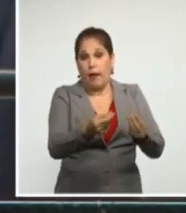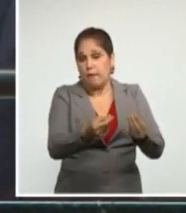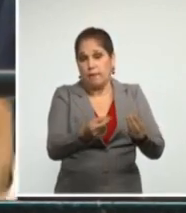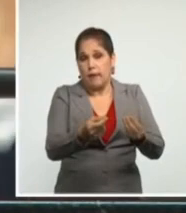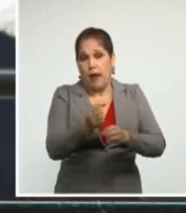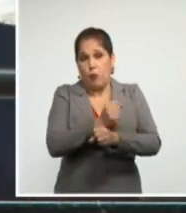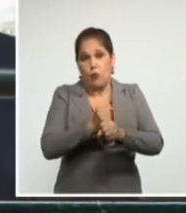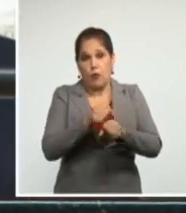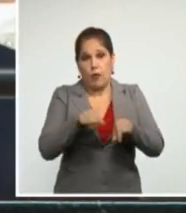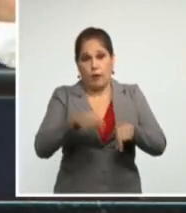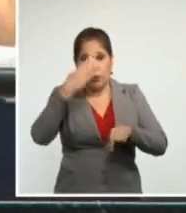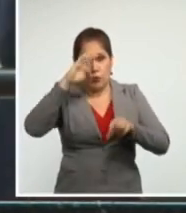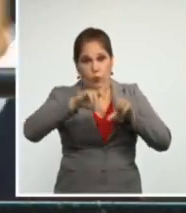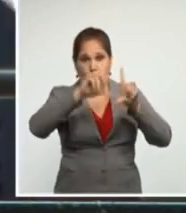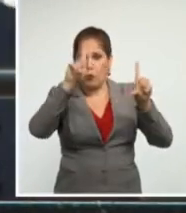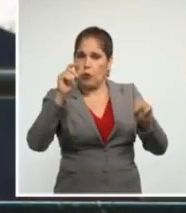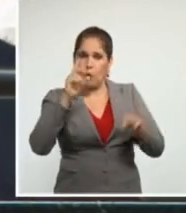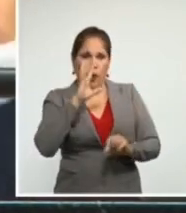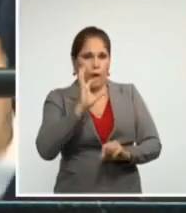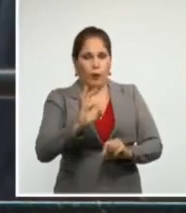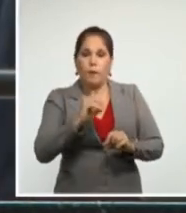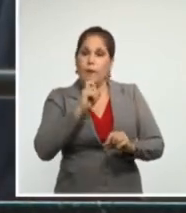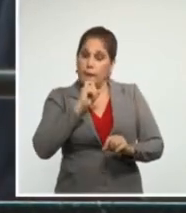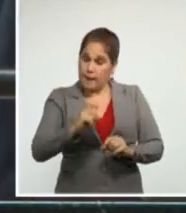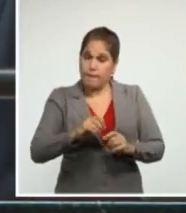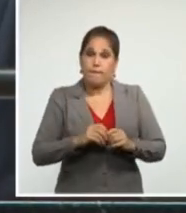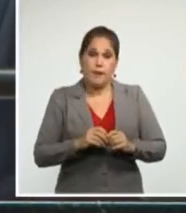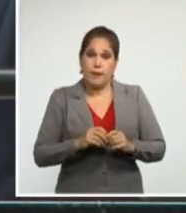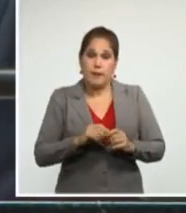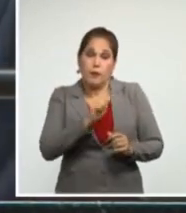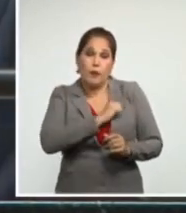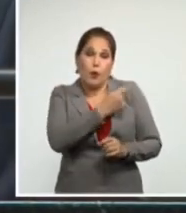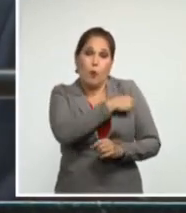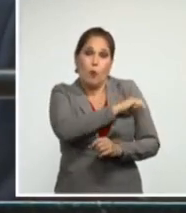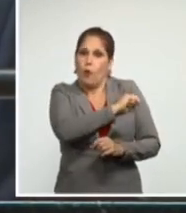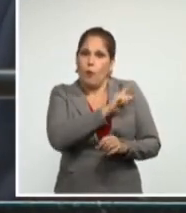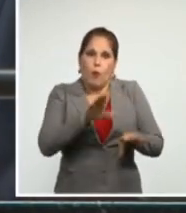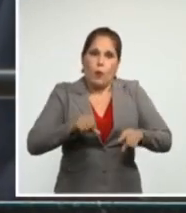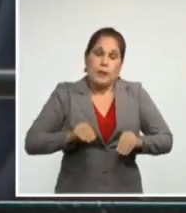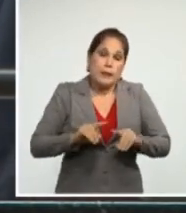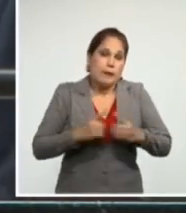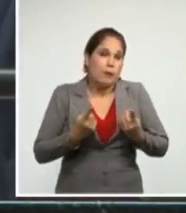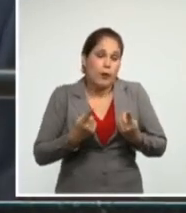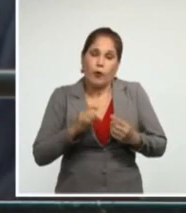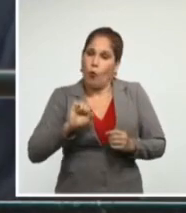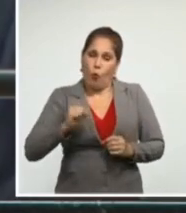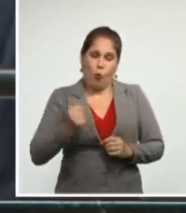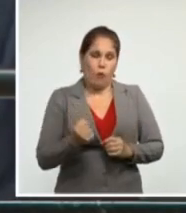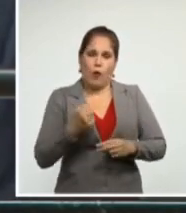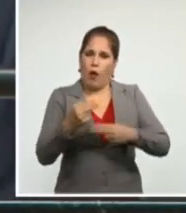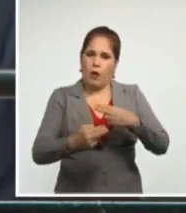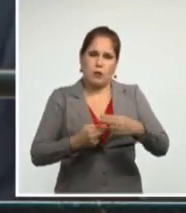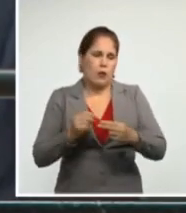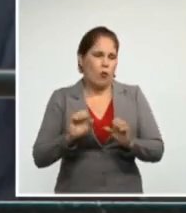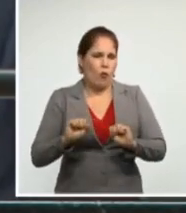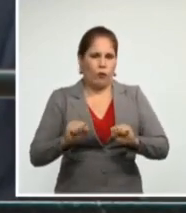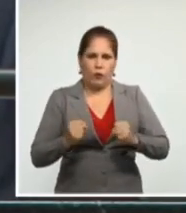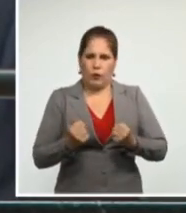es un paso que se quería evitar pero que resultó impostergable.